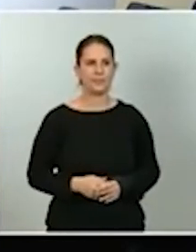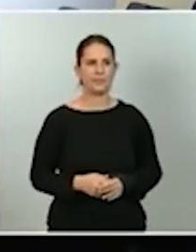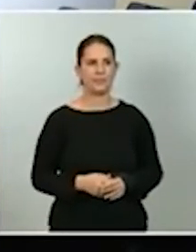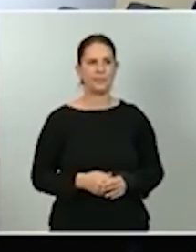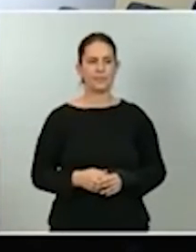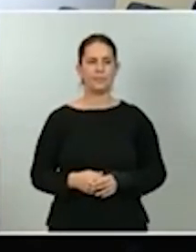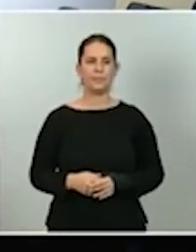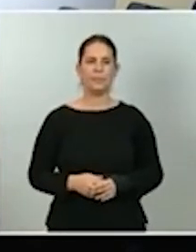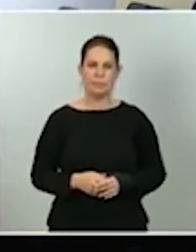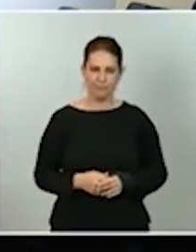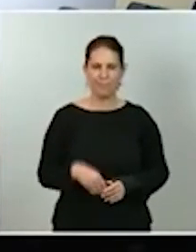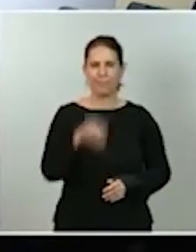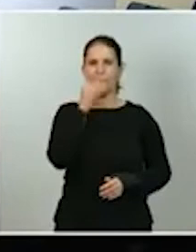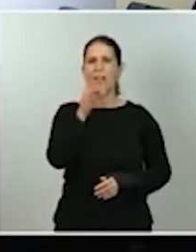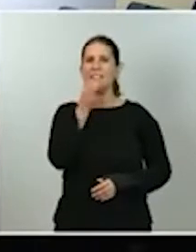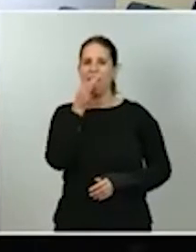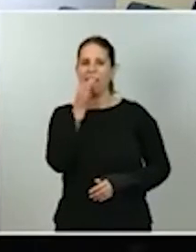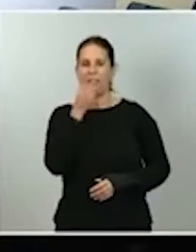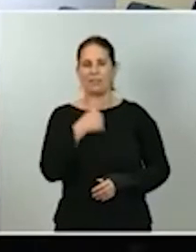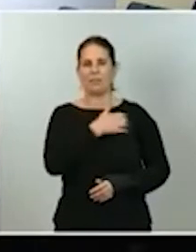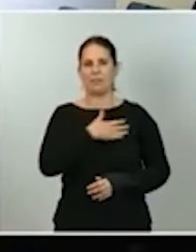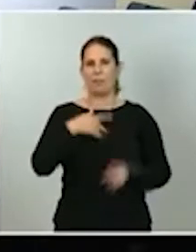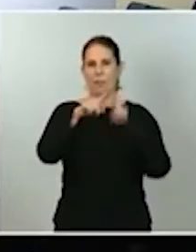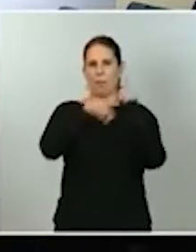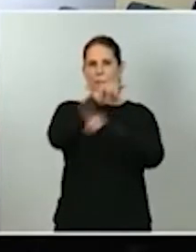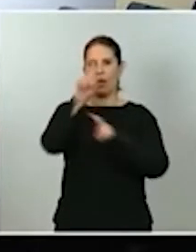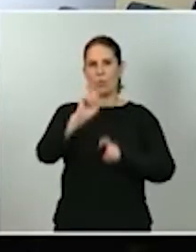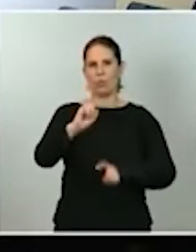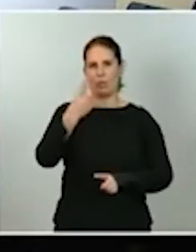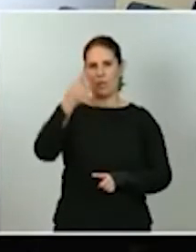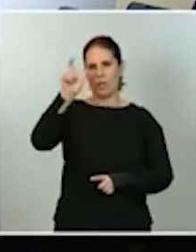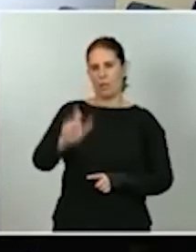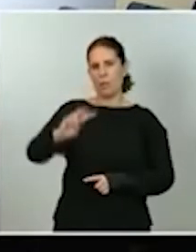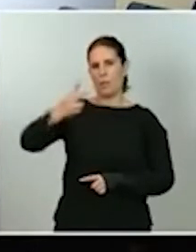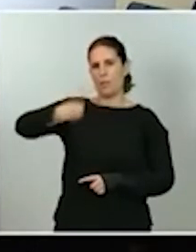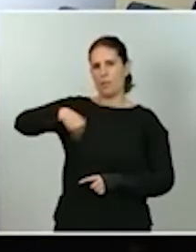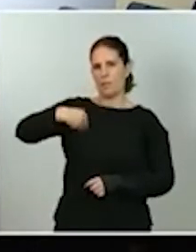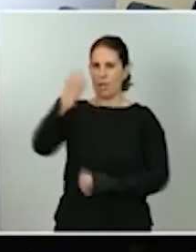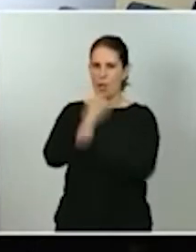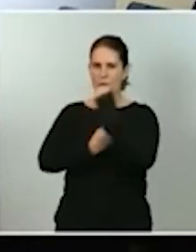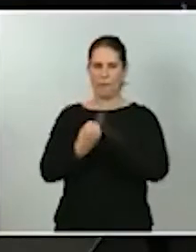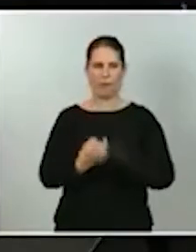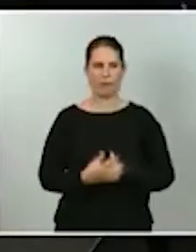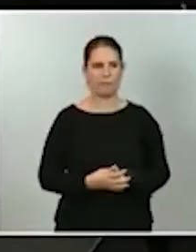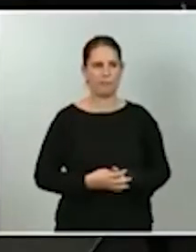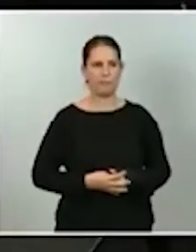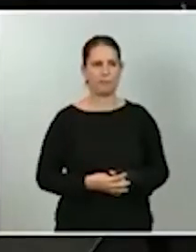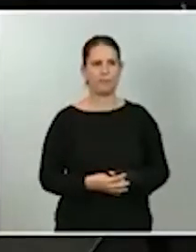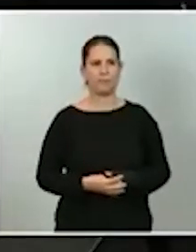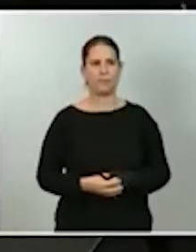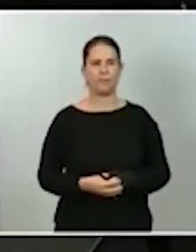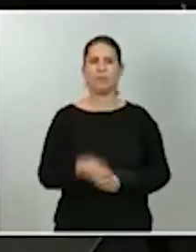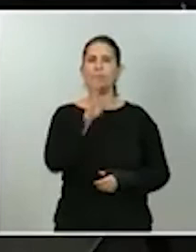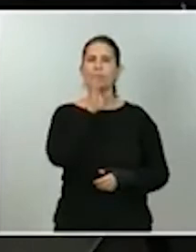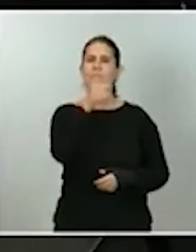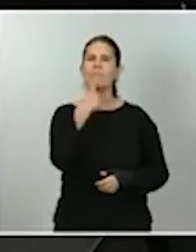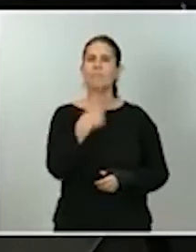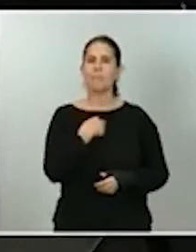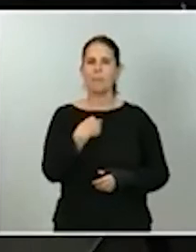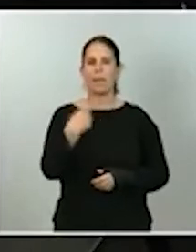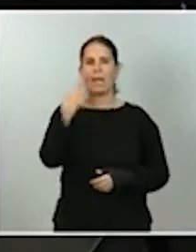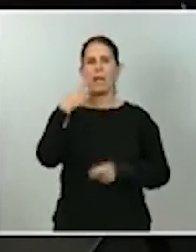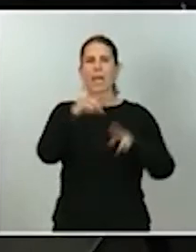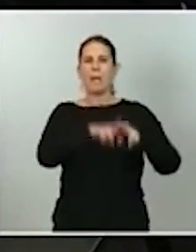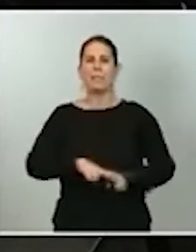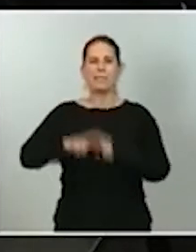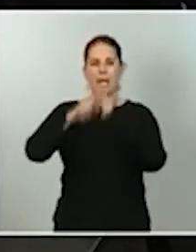Buenas tardes. Tenía una pregunta primera para la vicepresidenta económica. Ha dicho que va a revisar a la baja la emisión del Tesoro